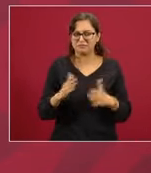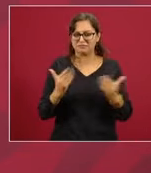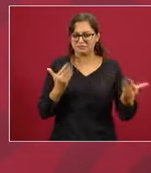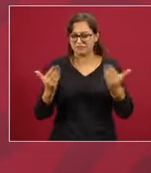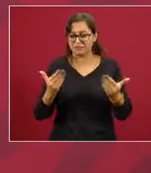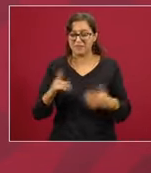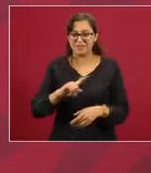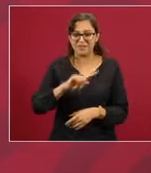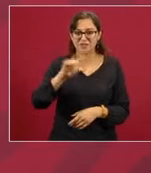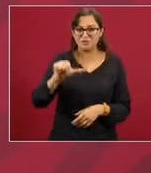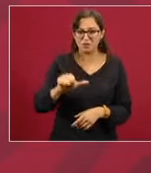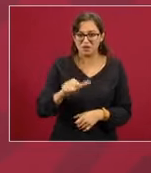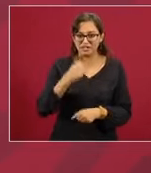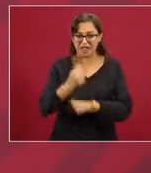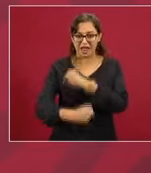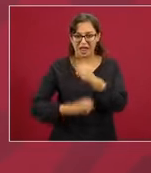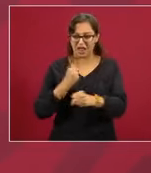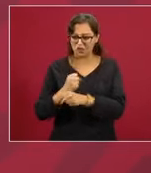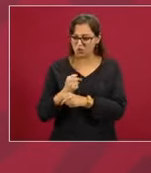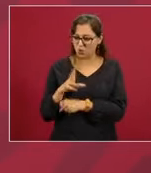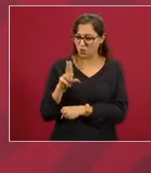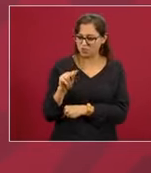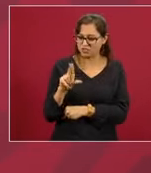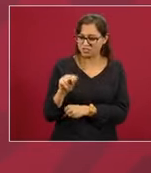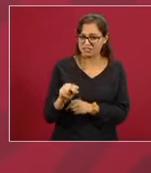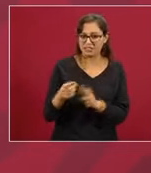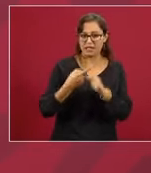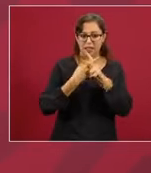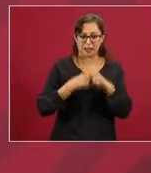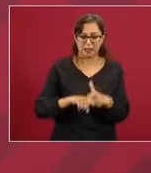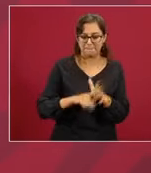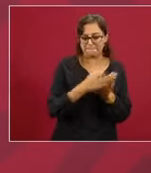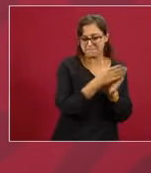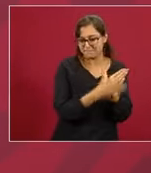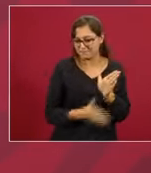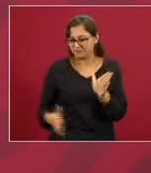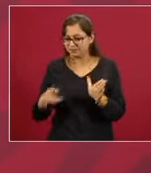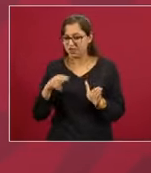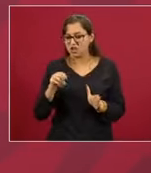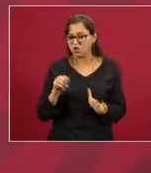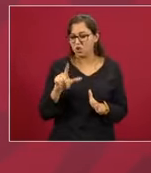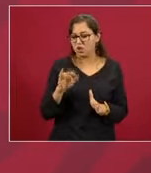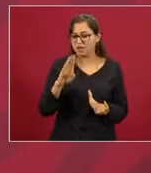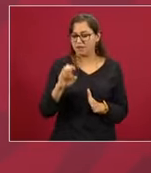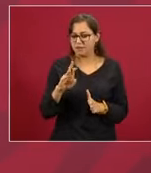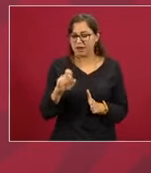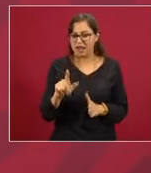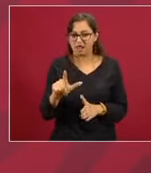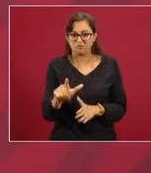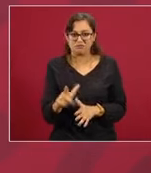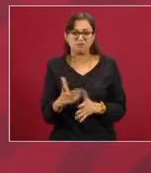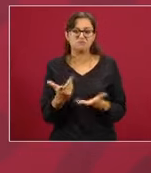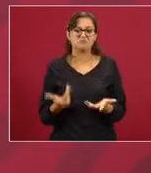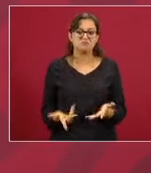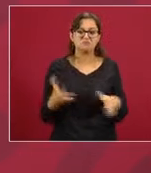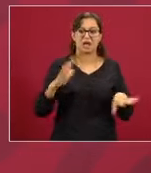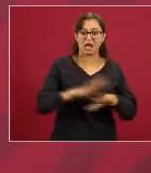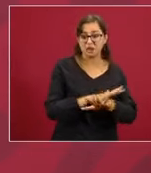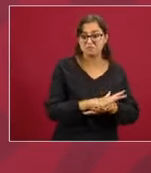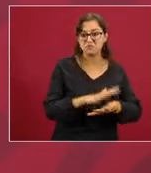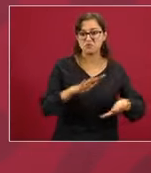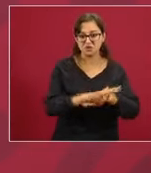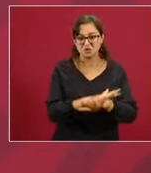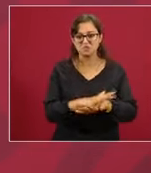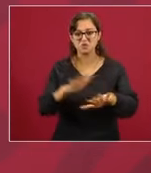los años 80 empezó precisamente el periodo neoliberal con una serie de cambios de lo que en su momento se llamó las reformas